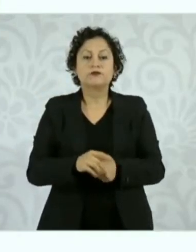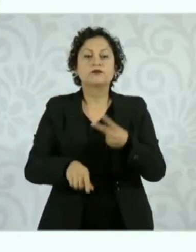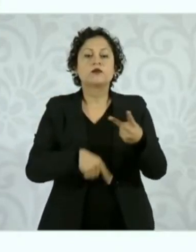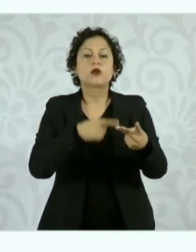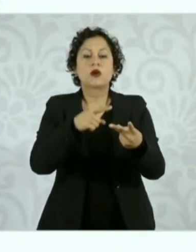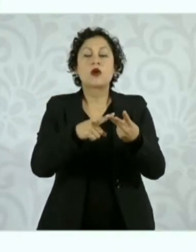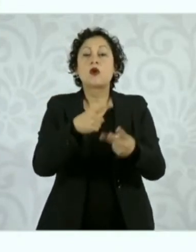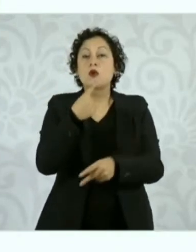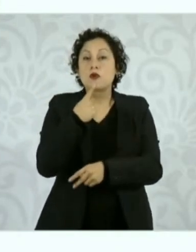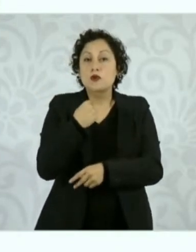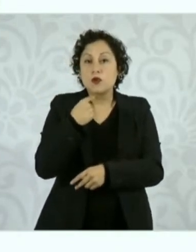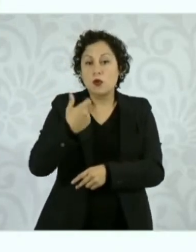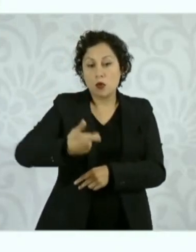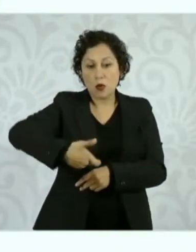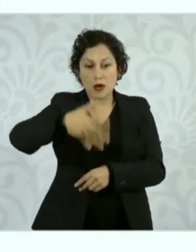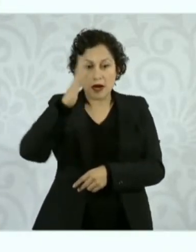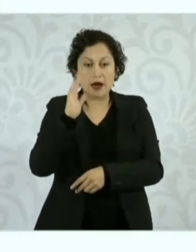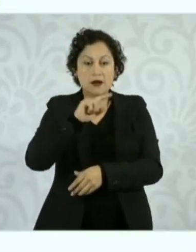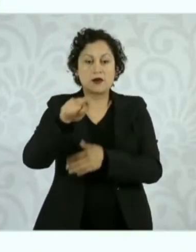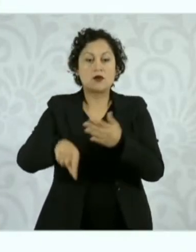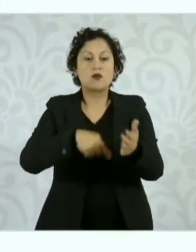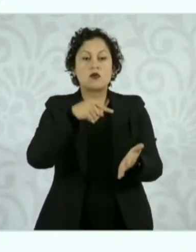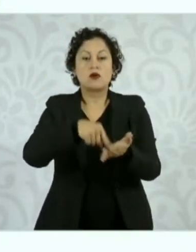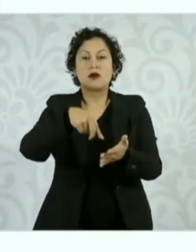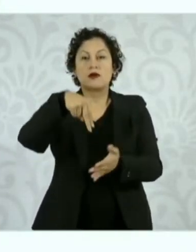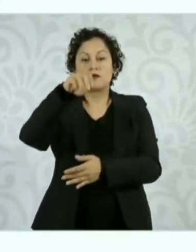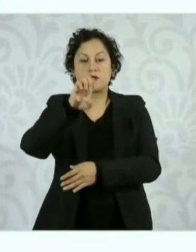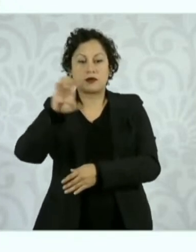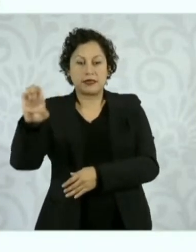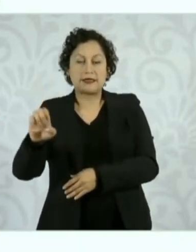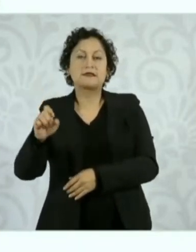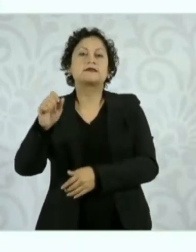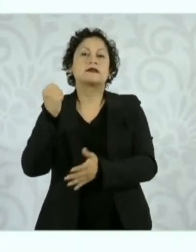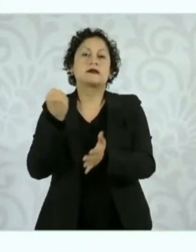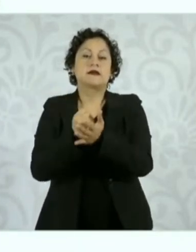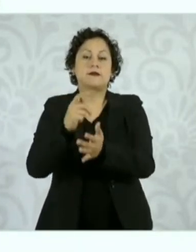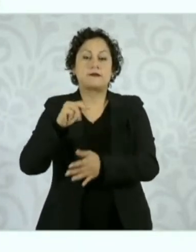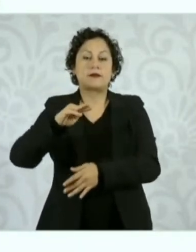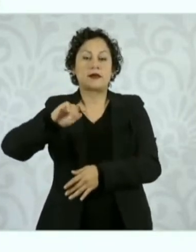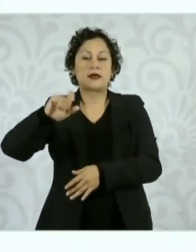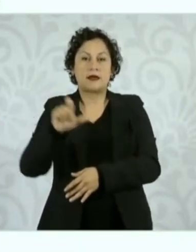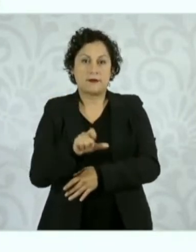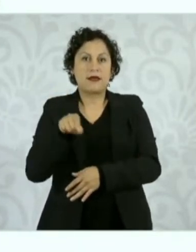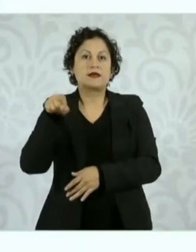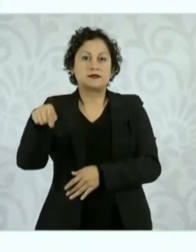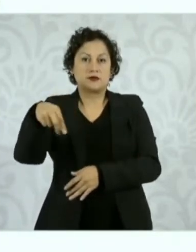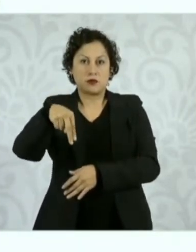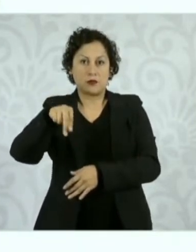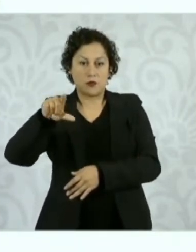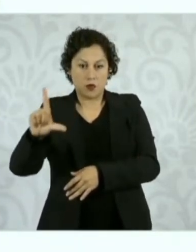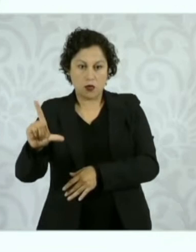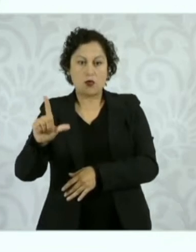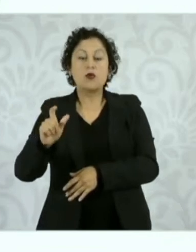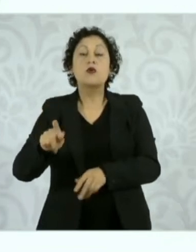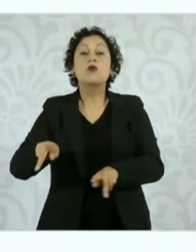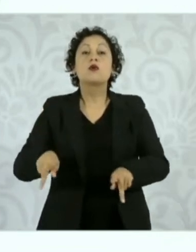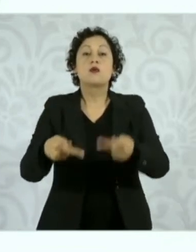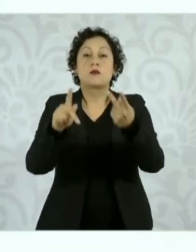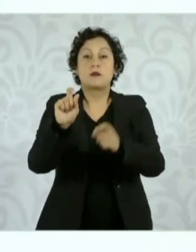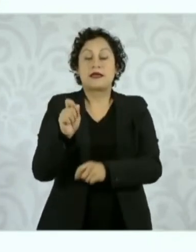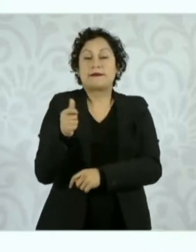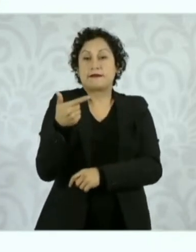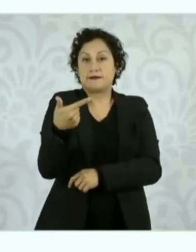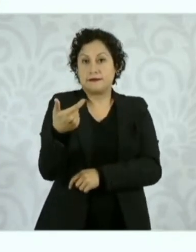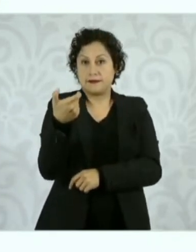premium en la región noreste, la marca Pemex, estación de servicio Guajardo, en Apodaca, Nuevo León, con un precio de veintisiete